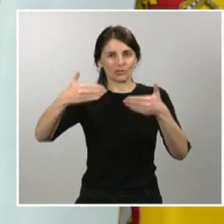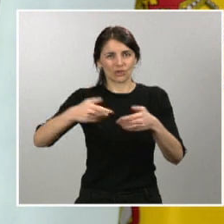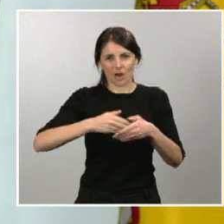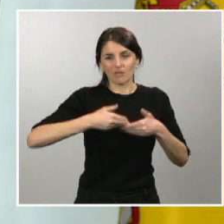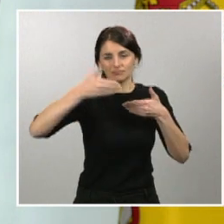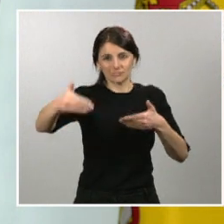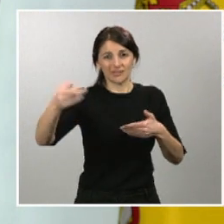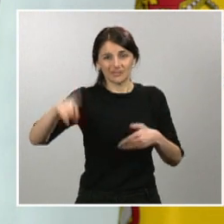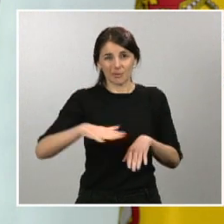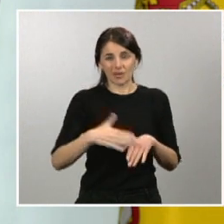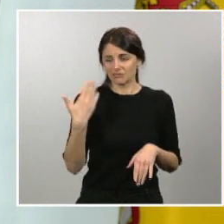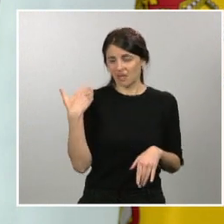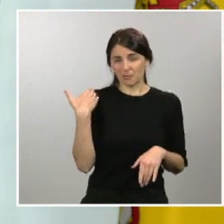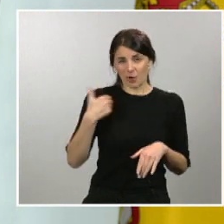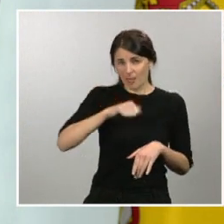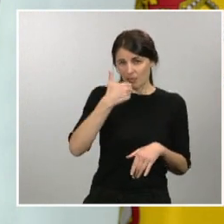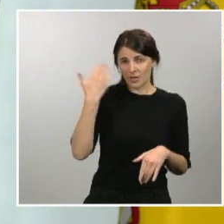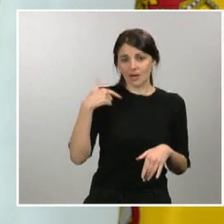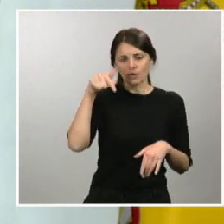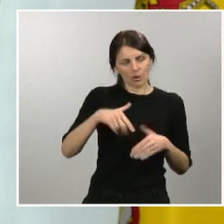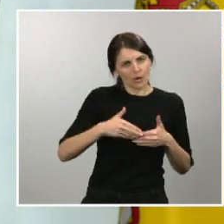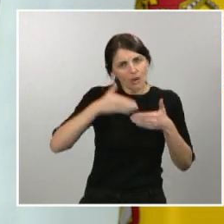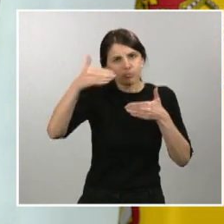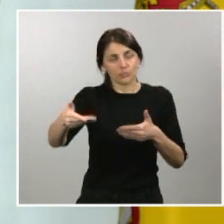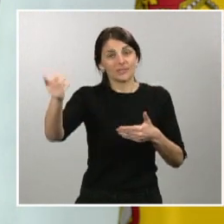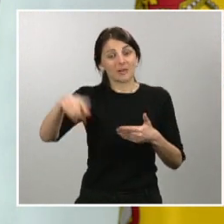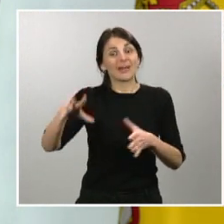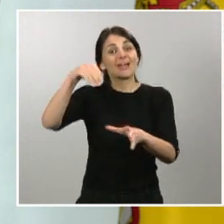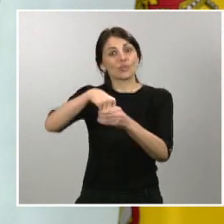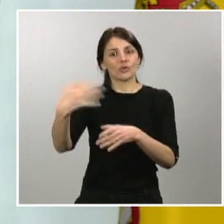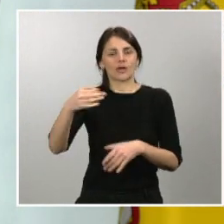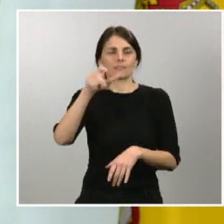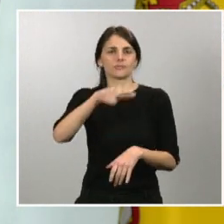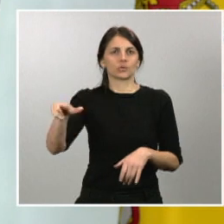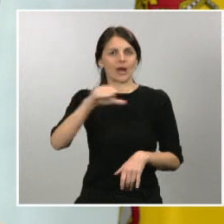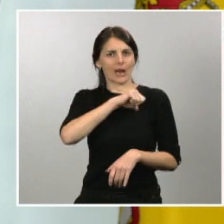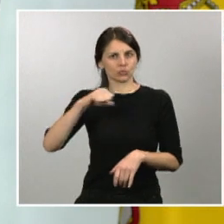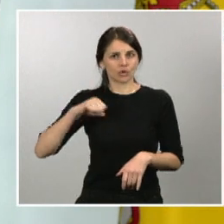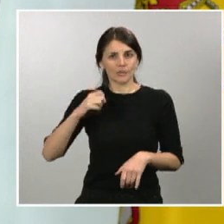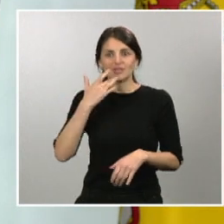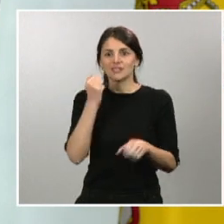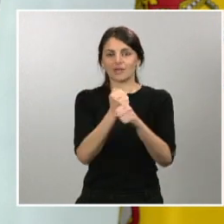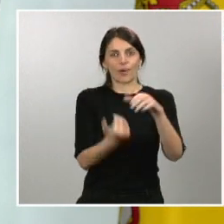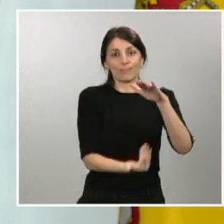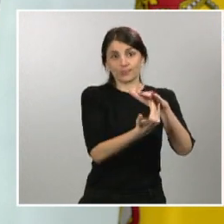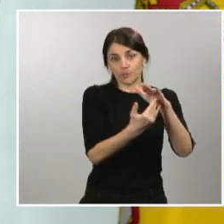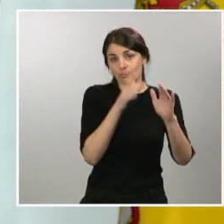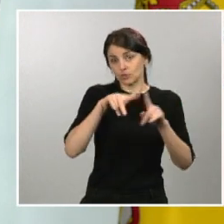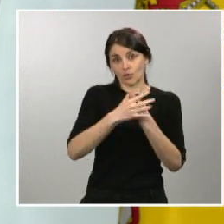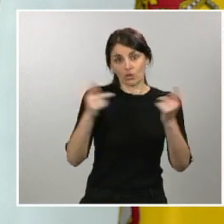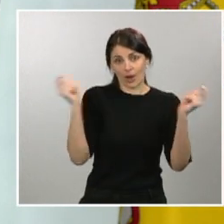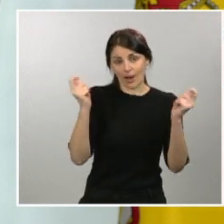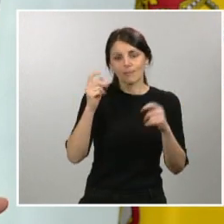aprobado recientemente, incluyendo en ella a los autónomos cuya actividad haya sido suspendida por el estado de alarma o cuando su